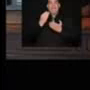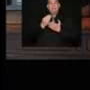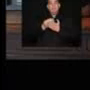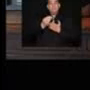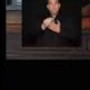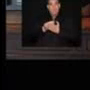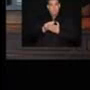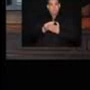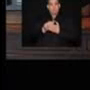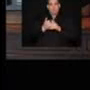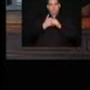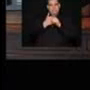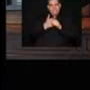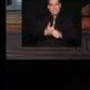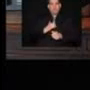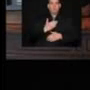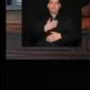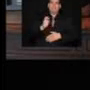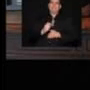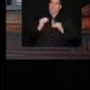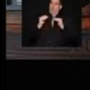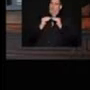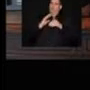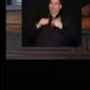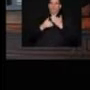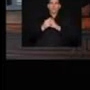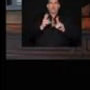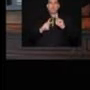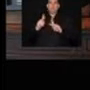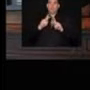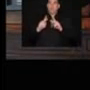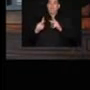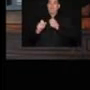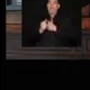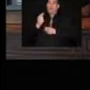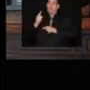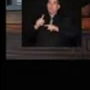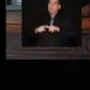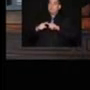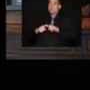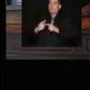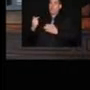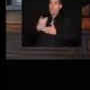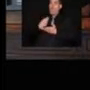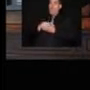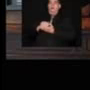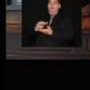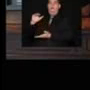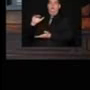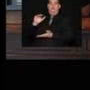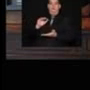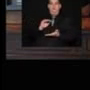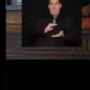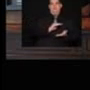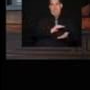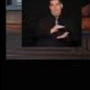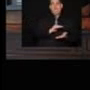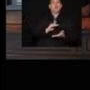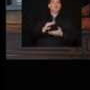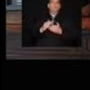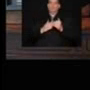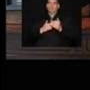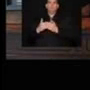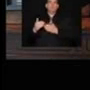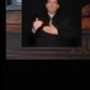posibilidades y es justo con todos los sectores, donde cada sector aporta de acuerdo a sus capacidades, donde no hay un solo impuesto